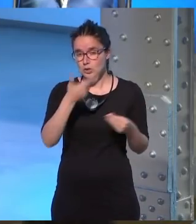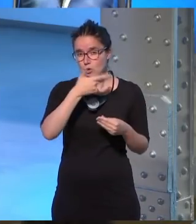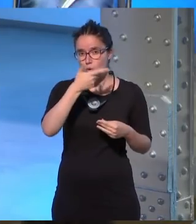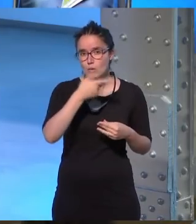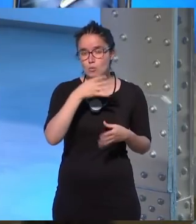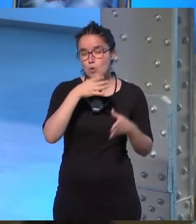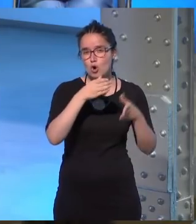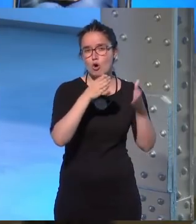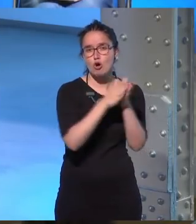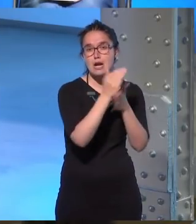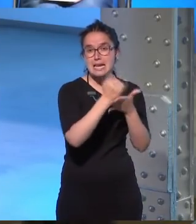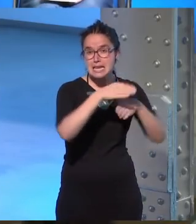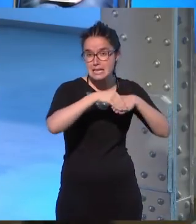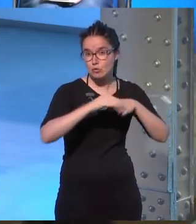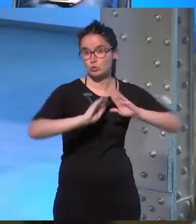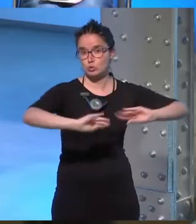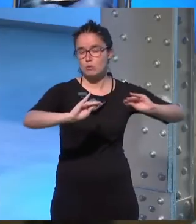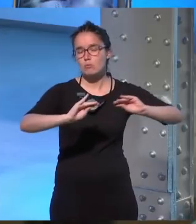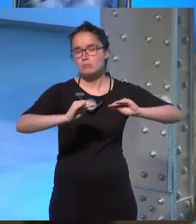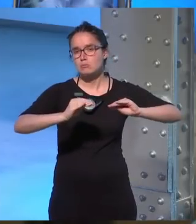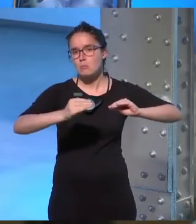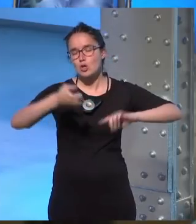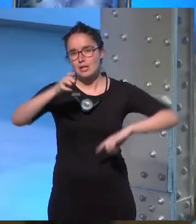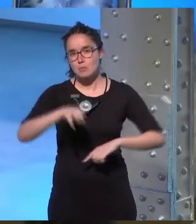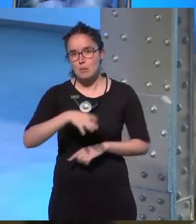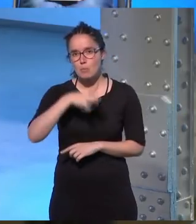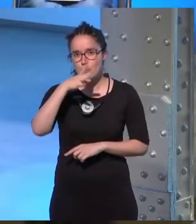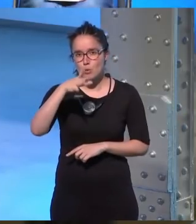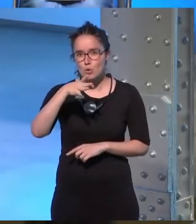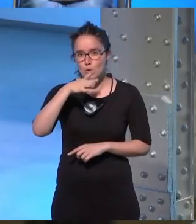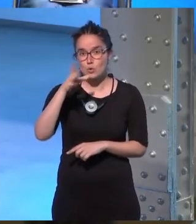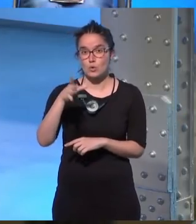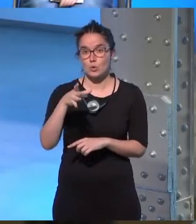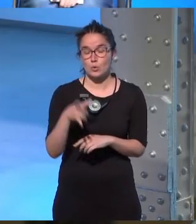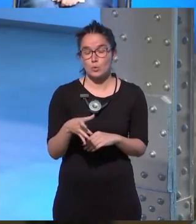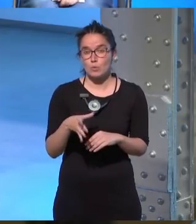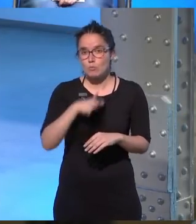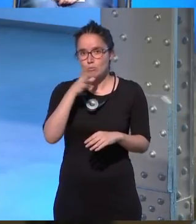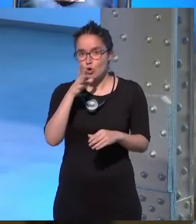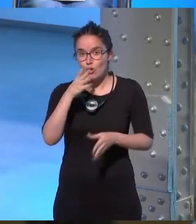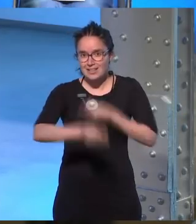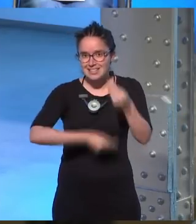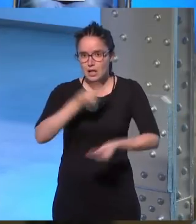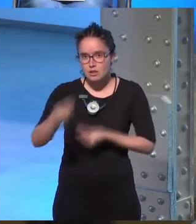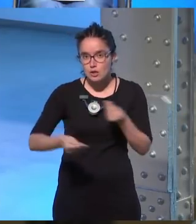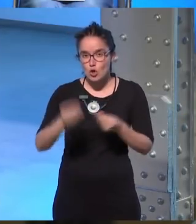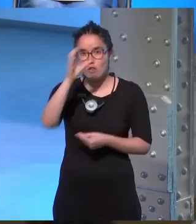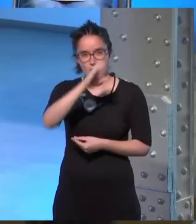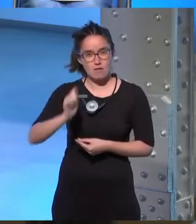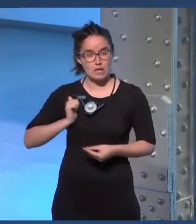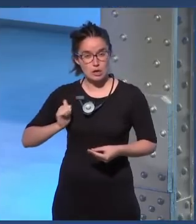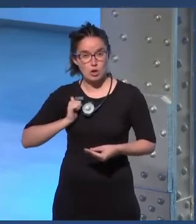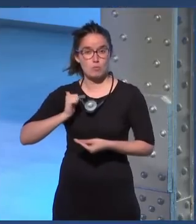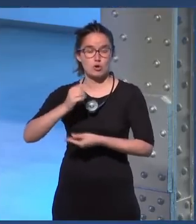conocemos por sus ensayos, pero muchos más también la conocemos por lo que está haciendo en Ciencia Físión,